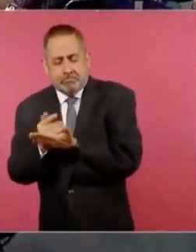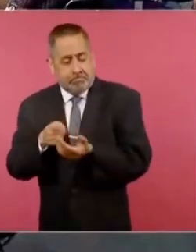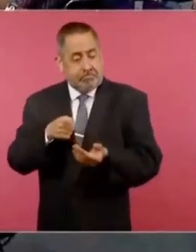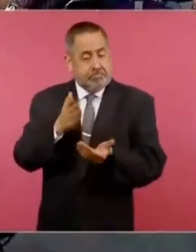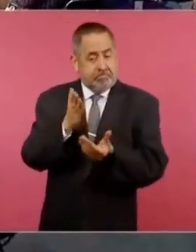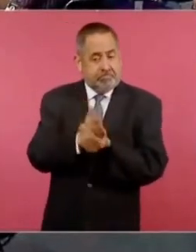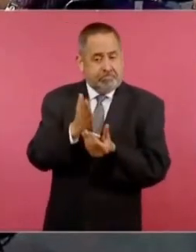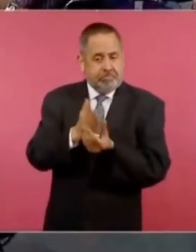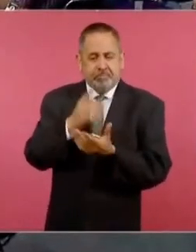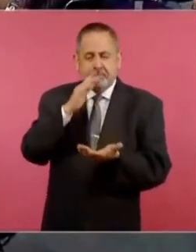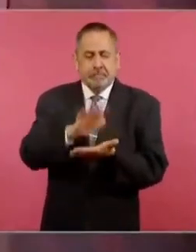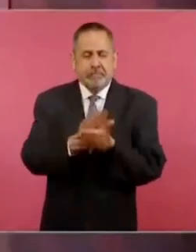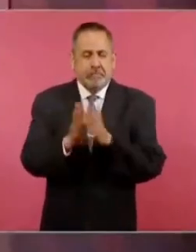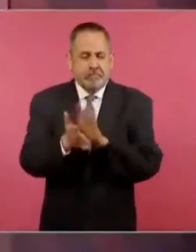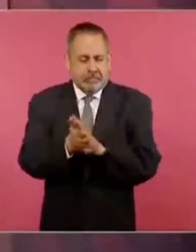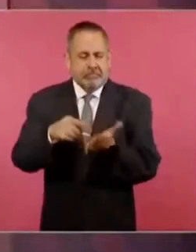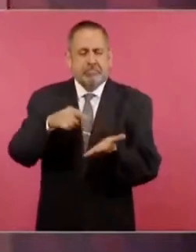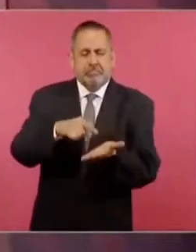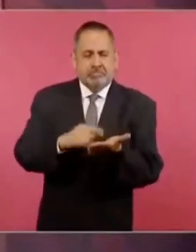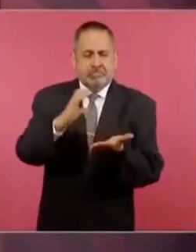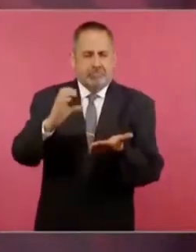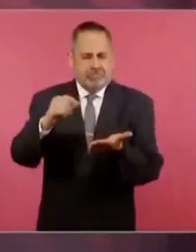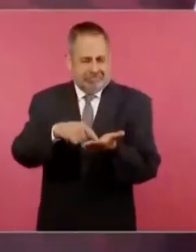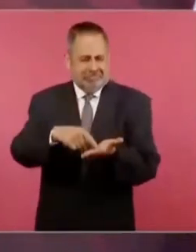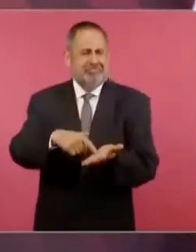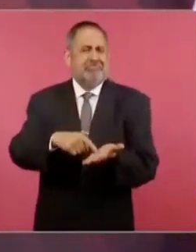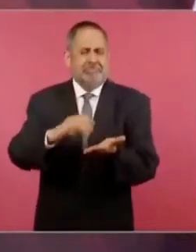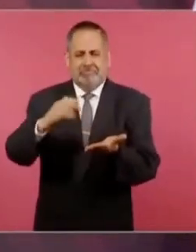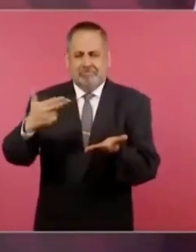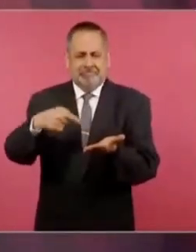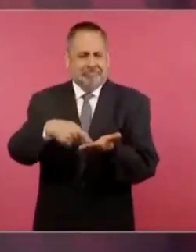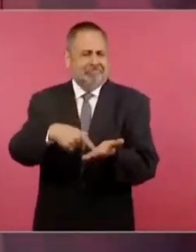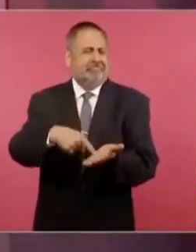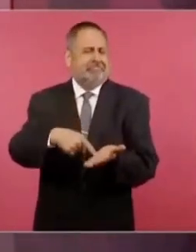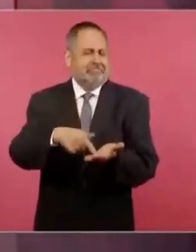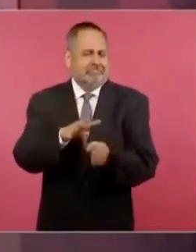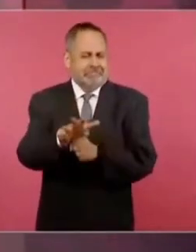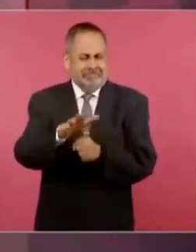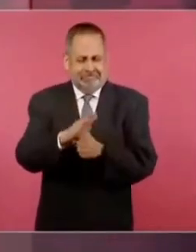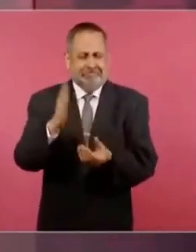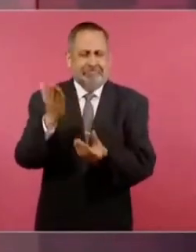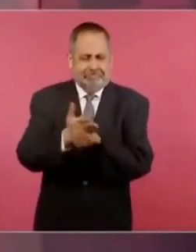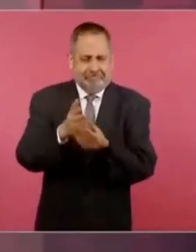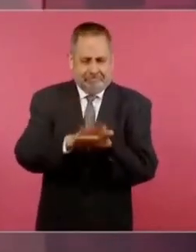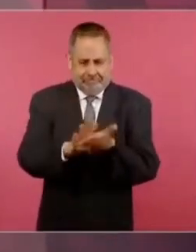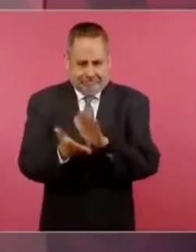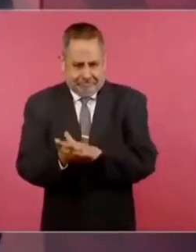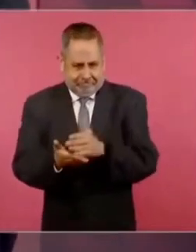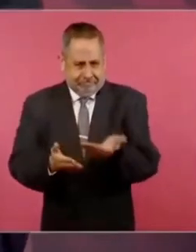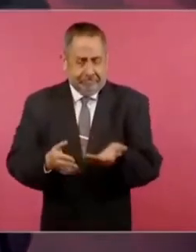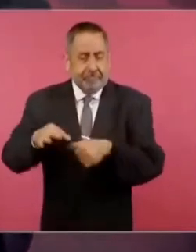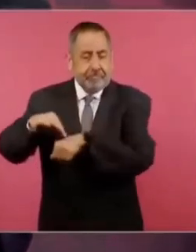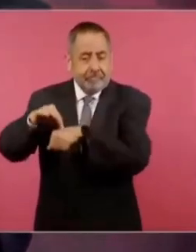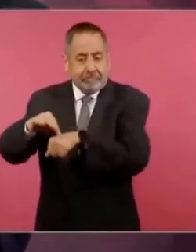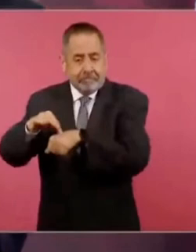pero es tortilla, carbohidrato, es la carnita,